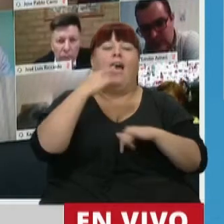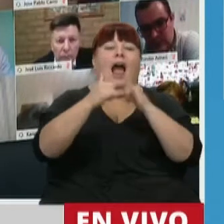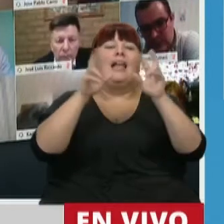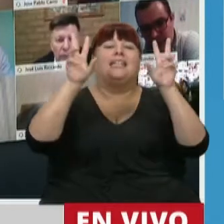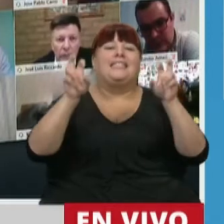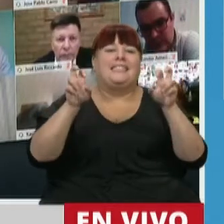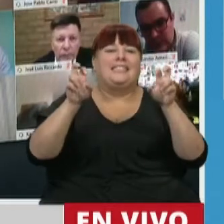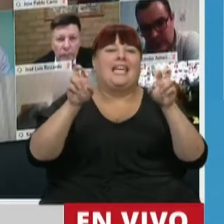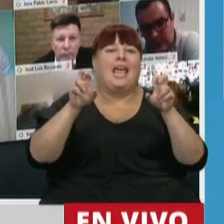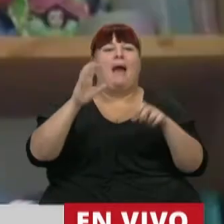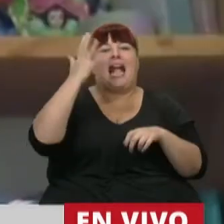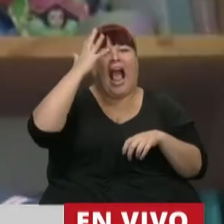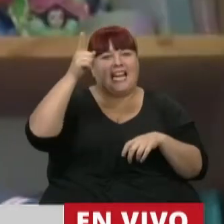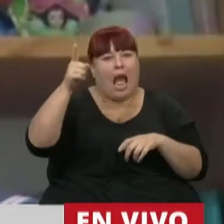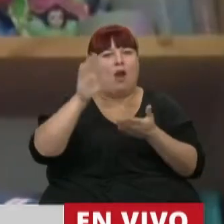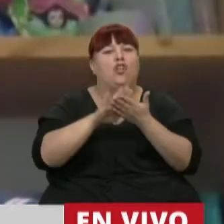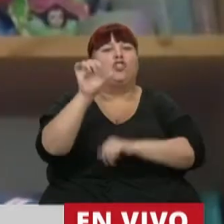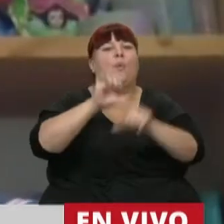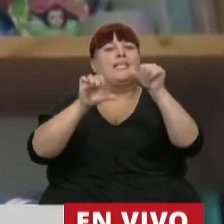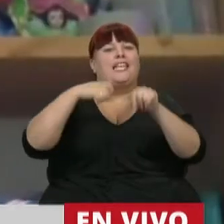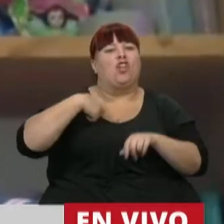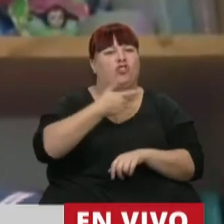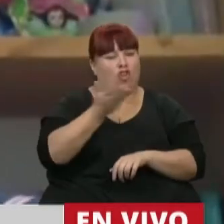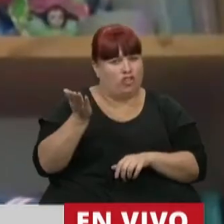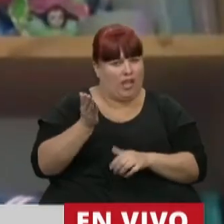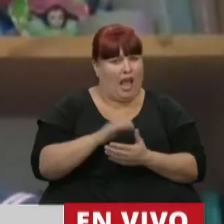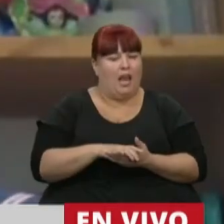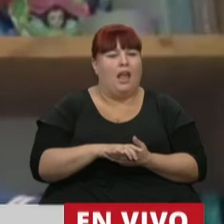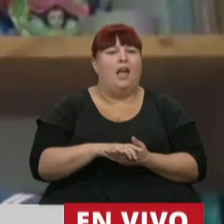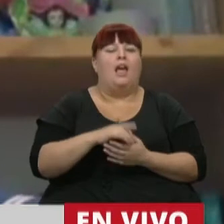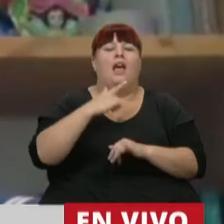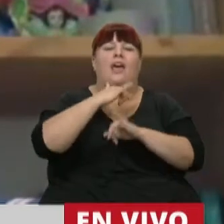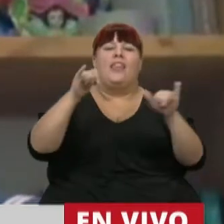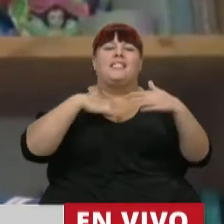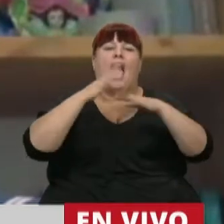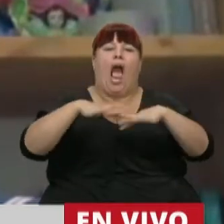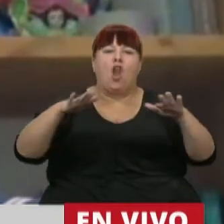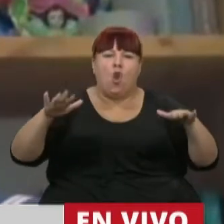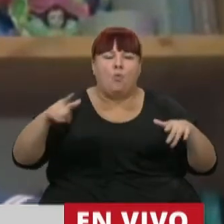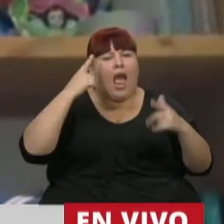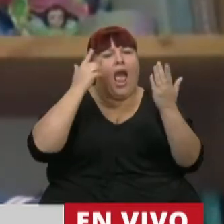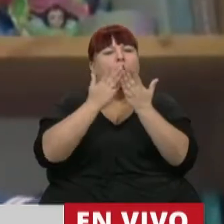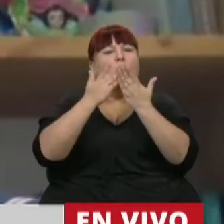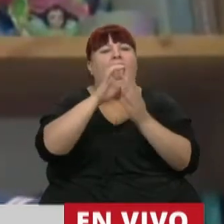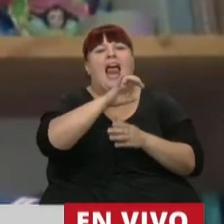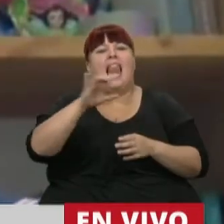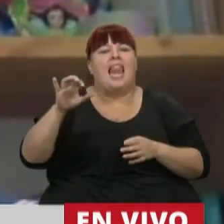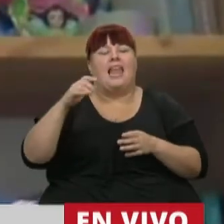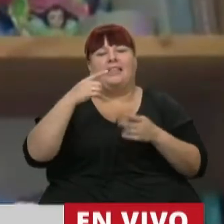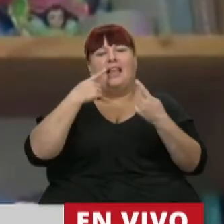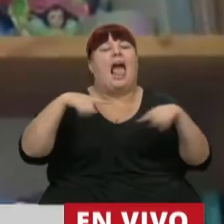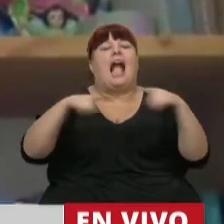la temática del carnaval en la materia de ciencias sociales, se convocó a los alumnos a analizar la letra de los